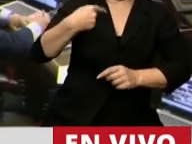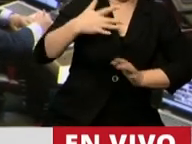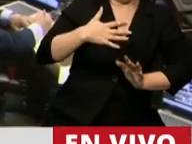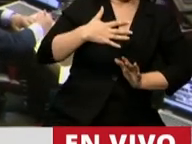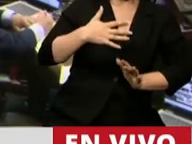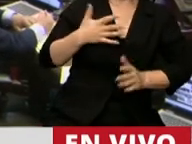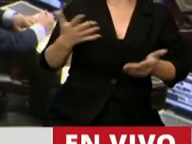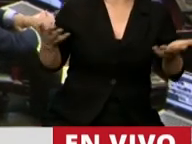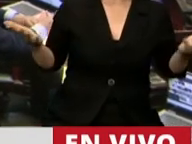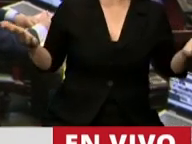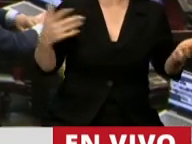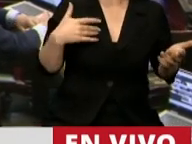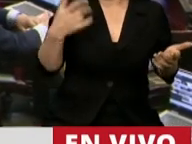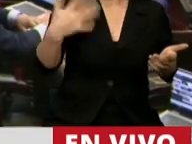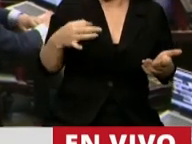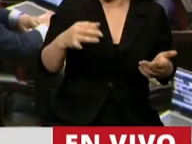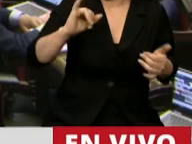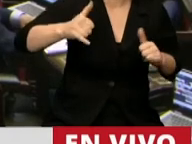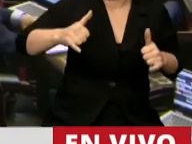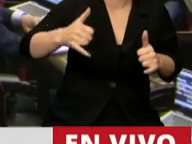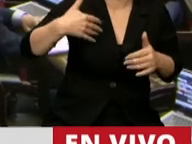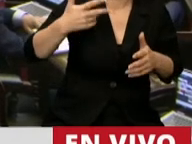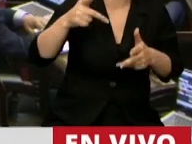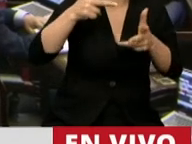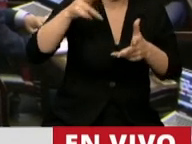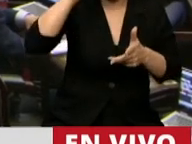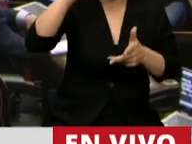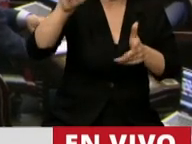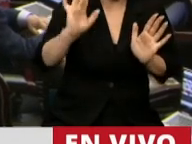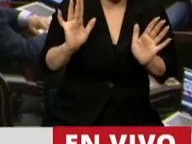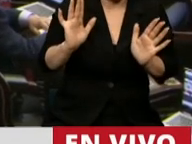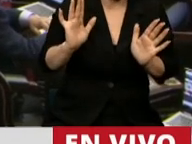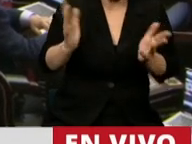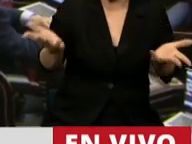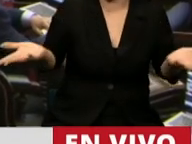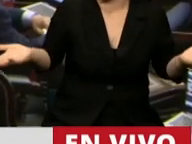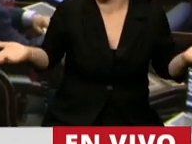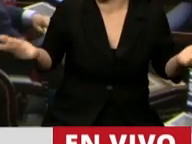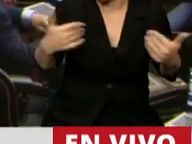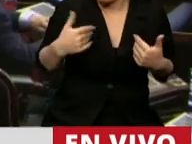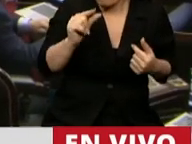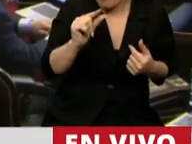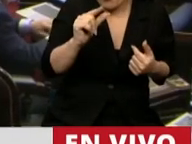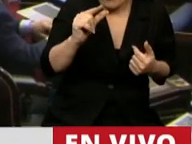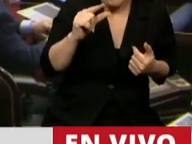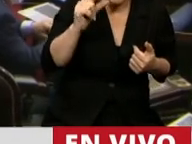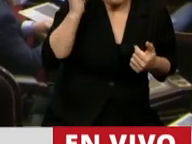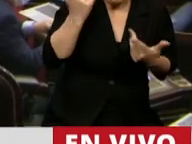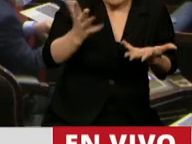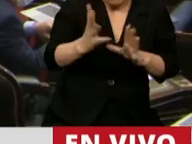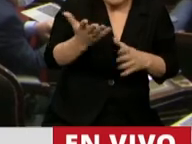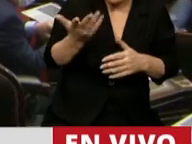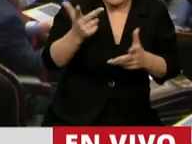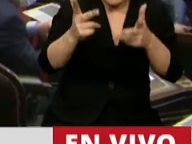tengo más que plantearle una cuestión de privilegio, aunque la verdad, en alguna medida me avergüence estar hablando de estas